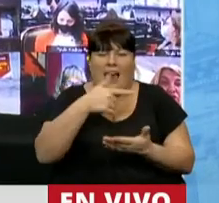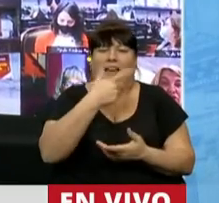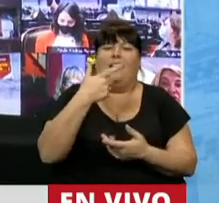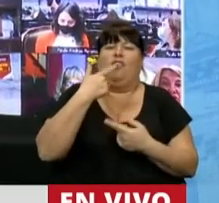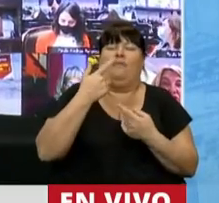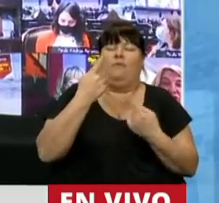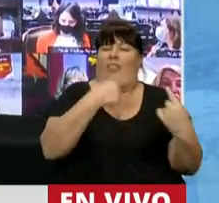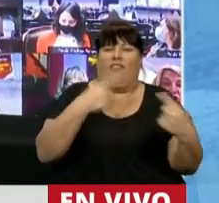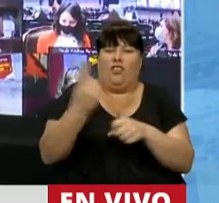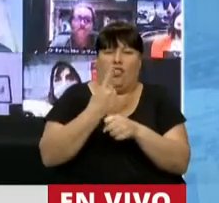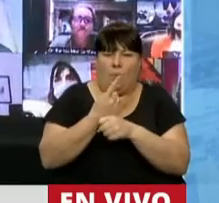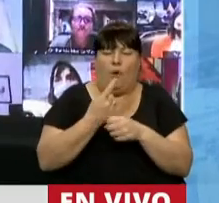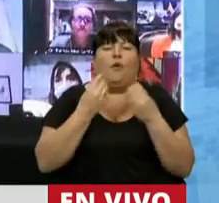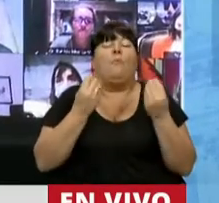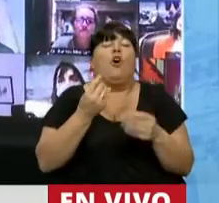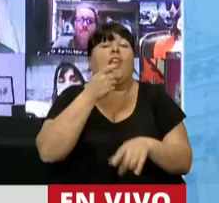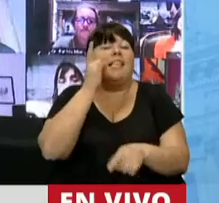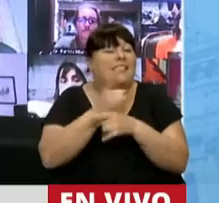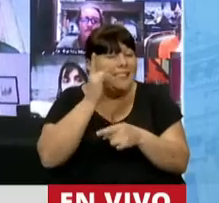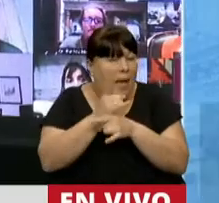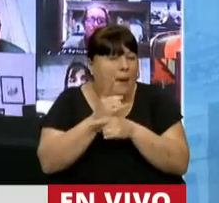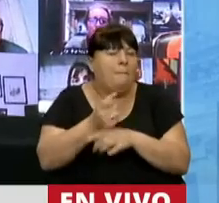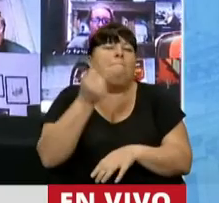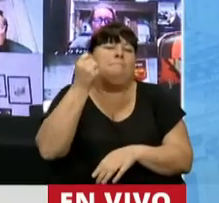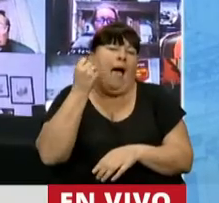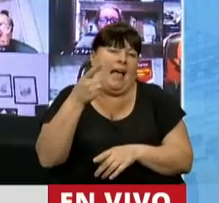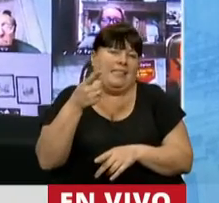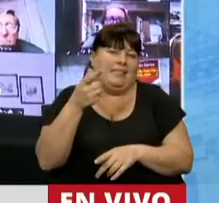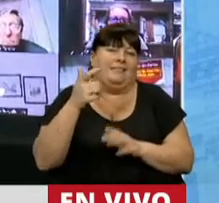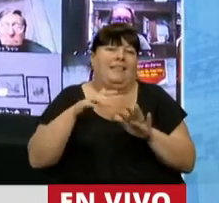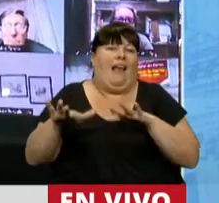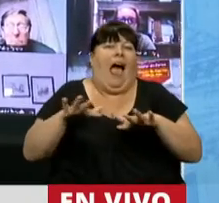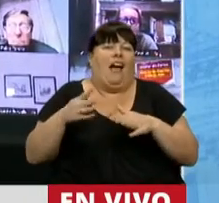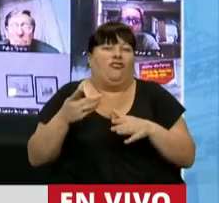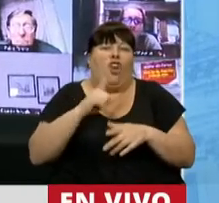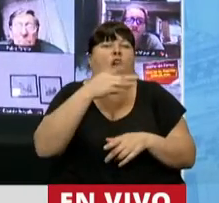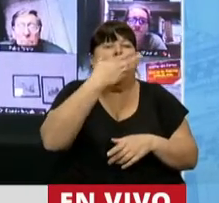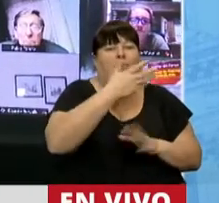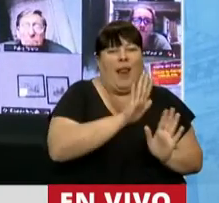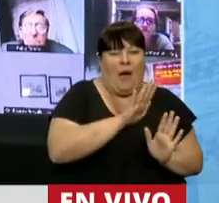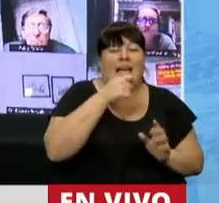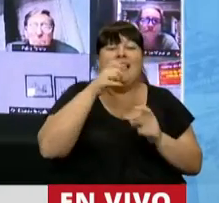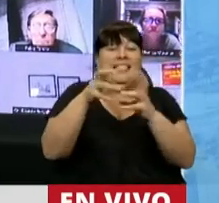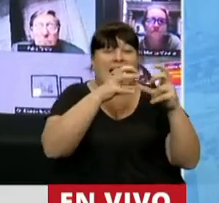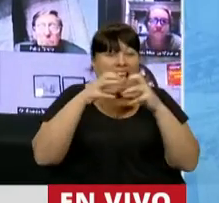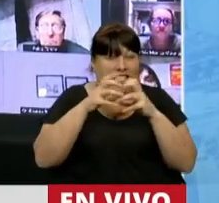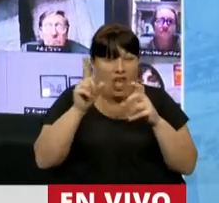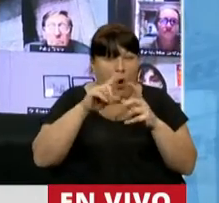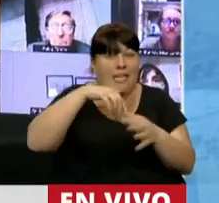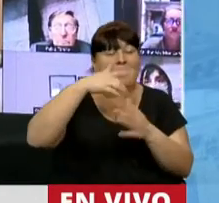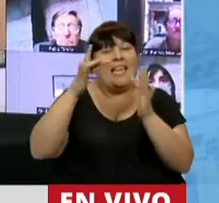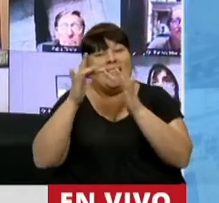porque siempre prevalecen los actos. Y si esta sesión no está siendo